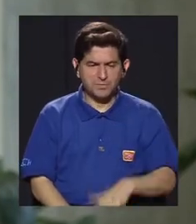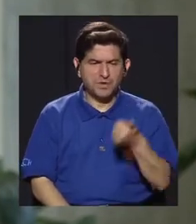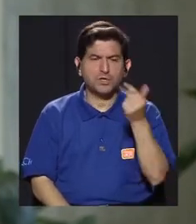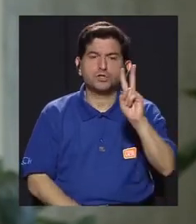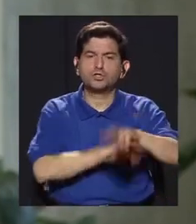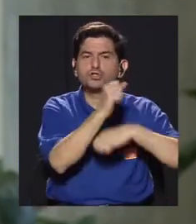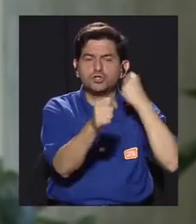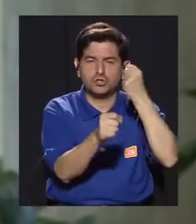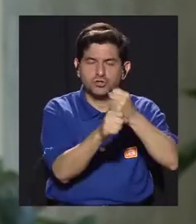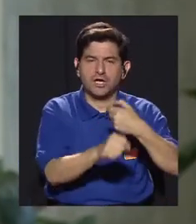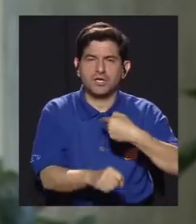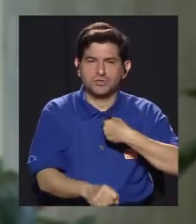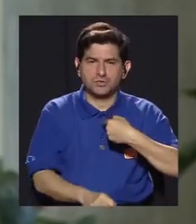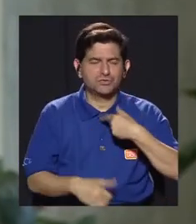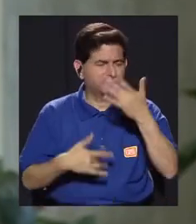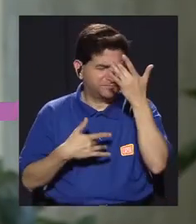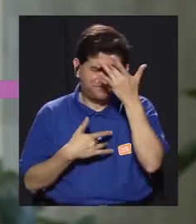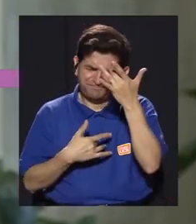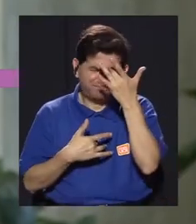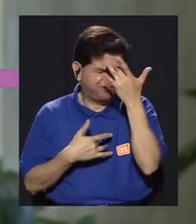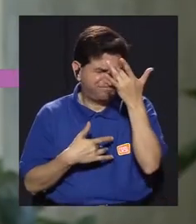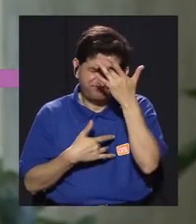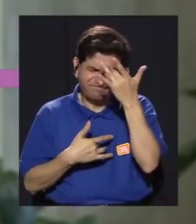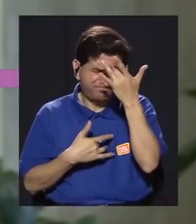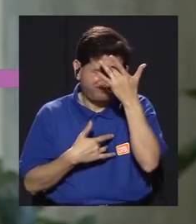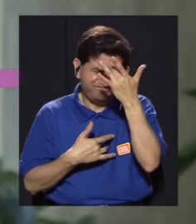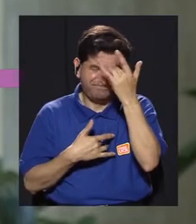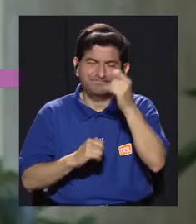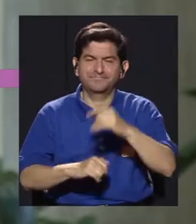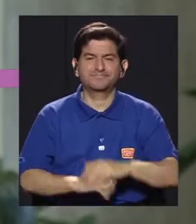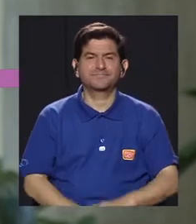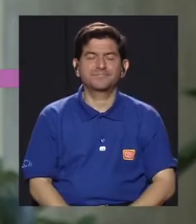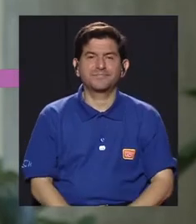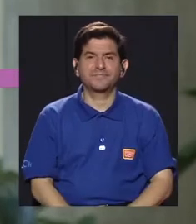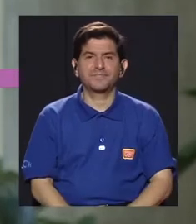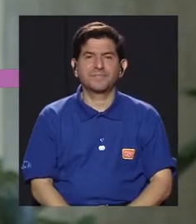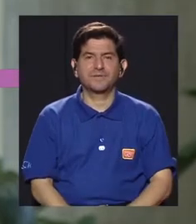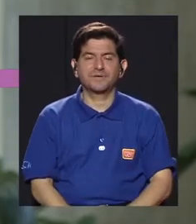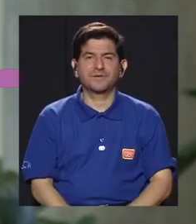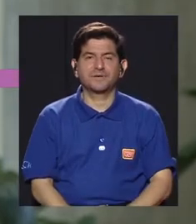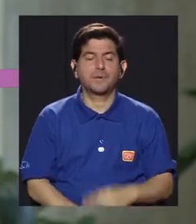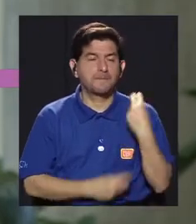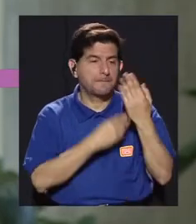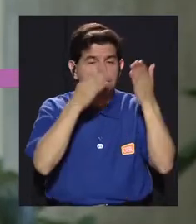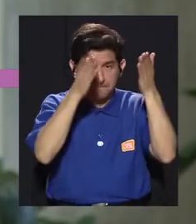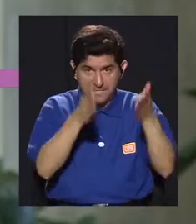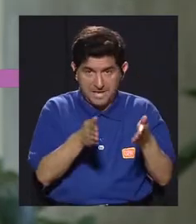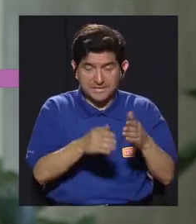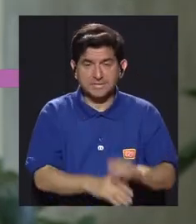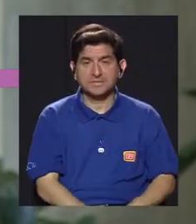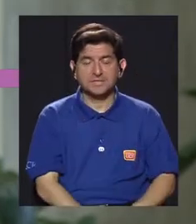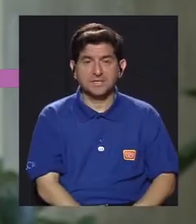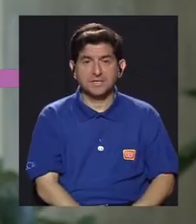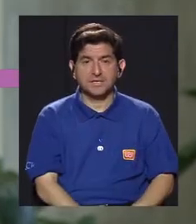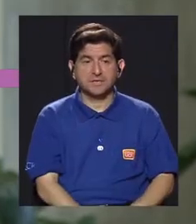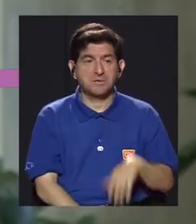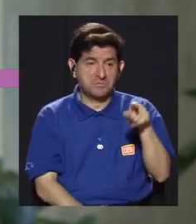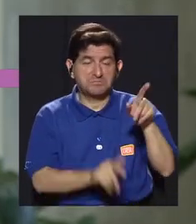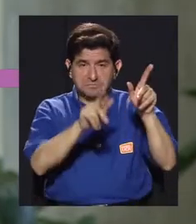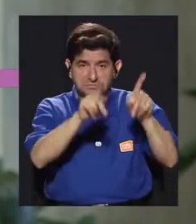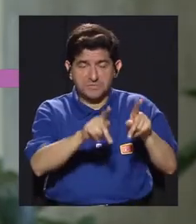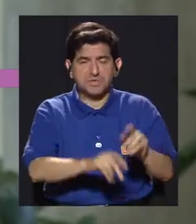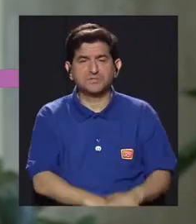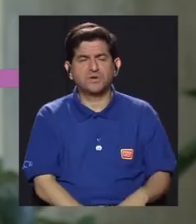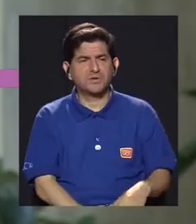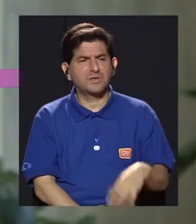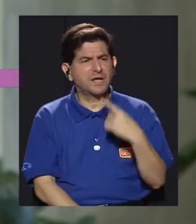12 años yo estaba muy enferma, entonces un vecino me